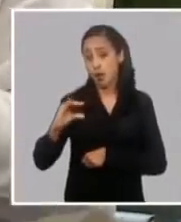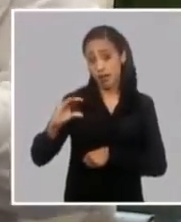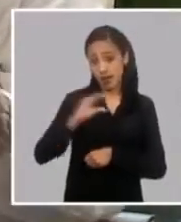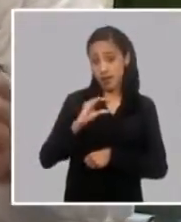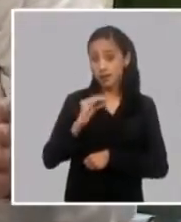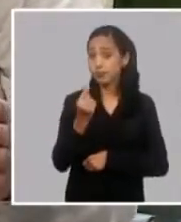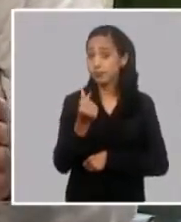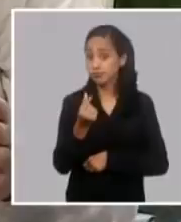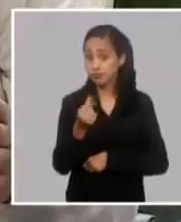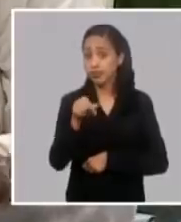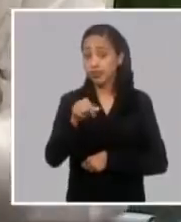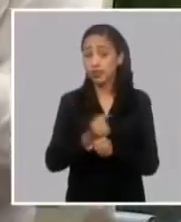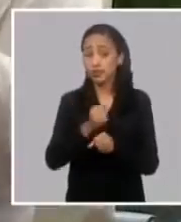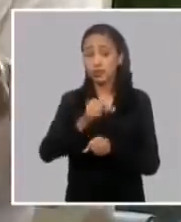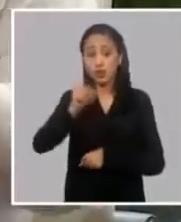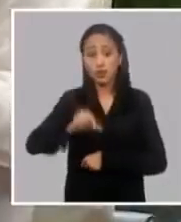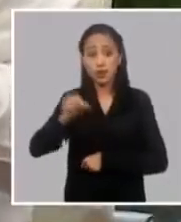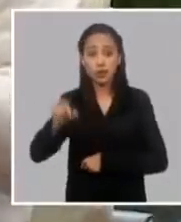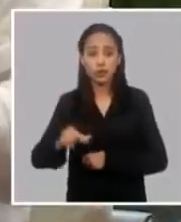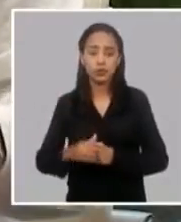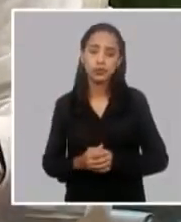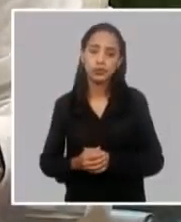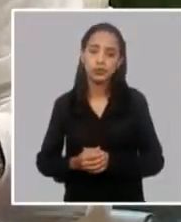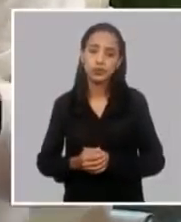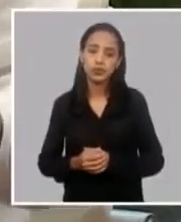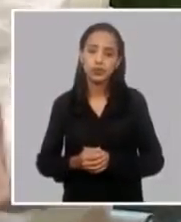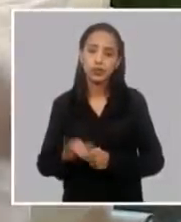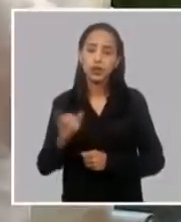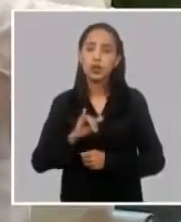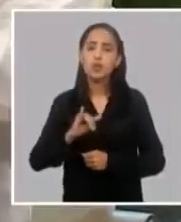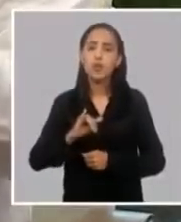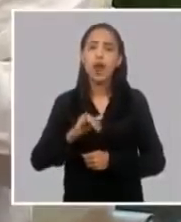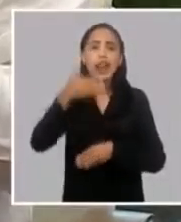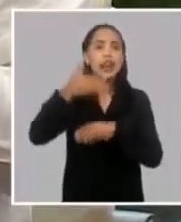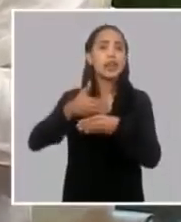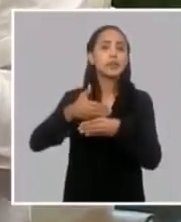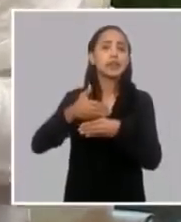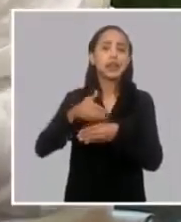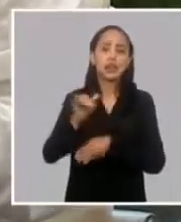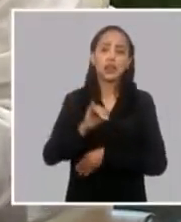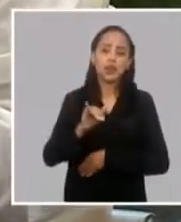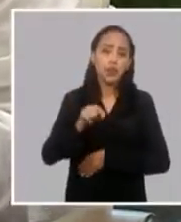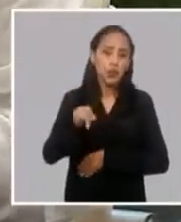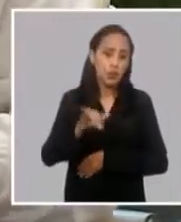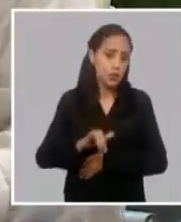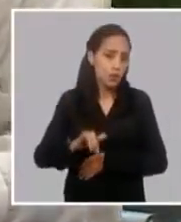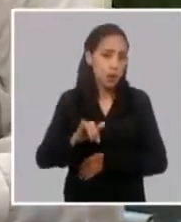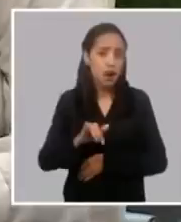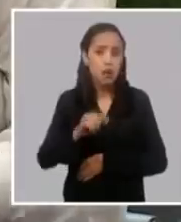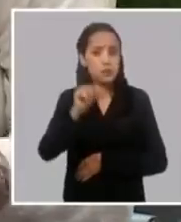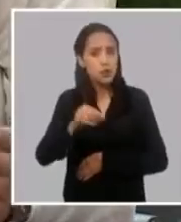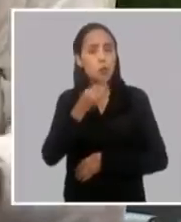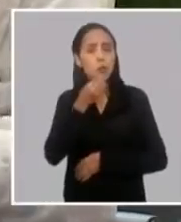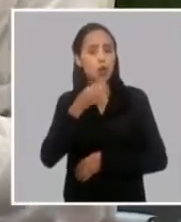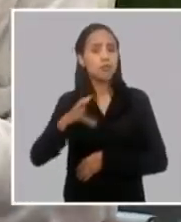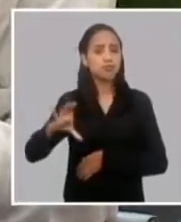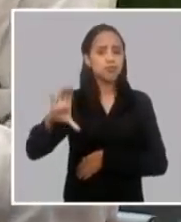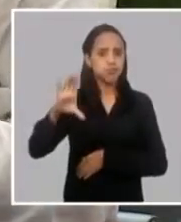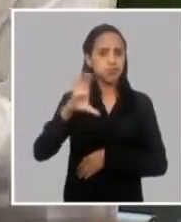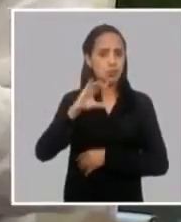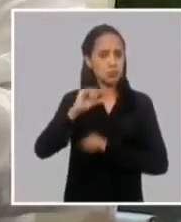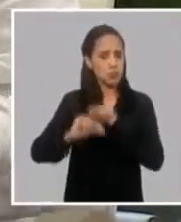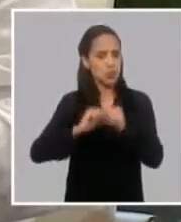quitamos los límites de que no podía ser una X cantidad de salario lo que se distribuía dentro de las utilidades quitamos